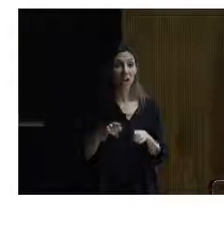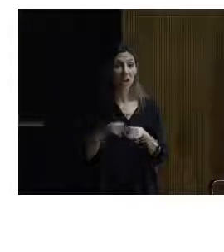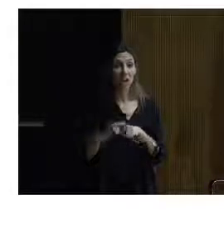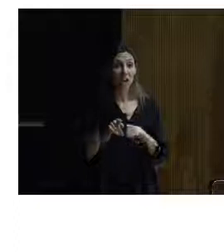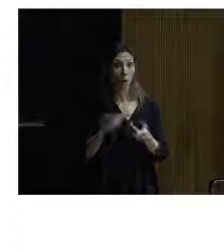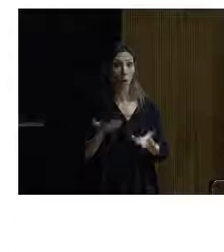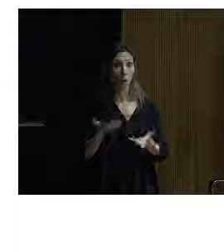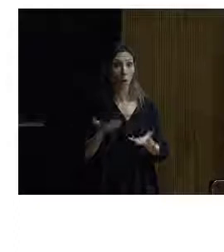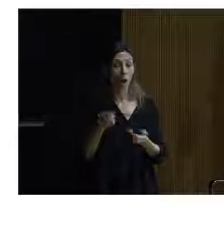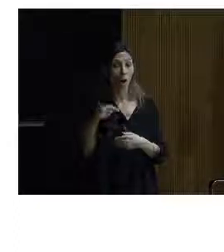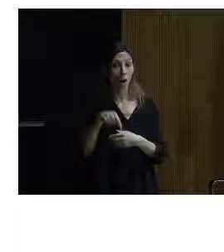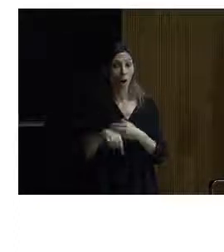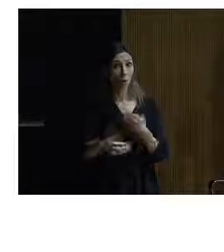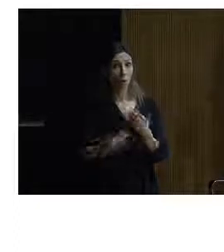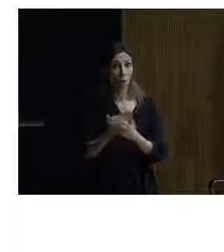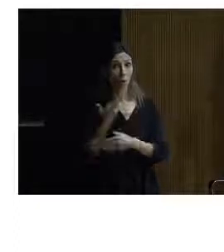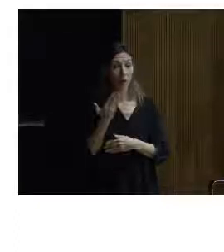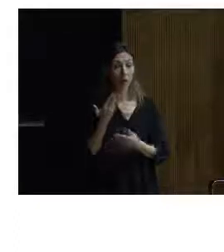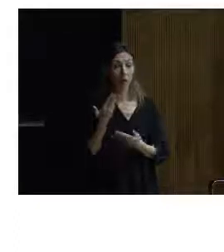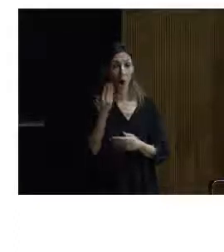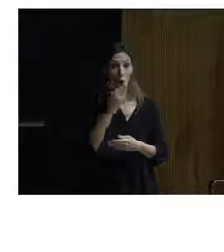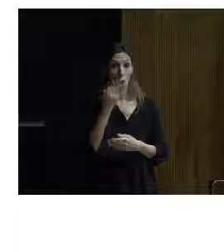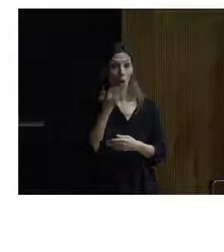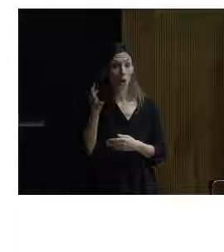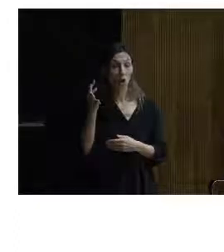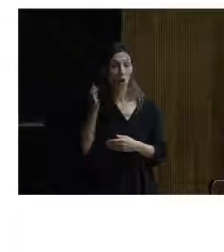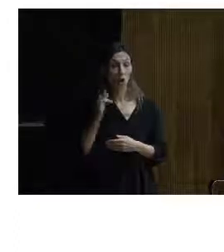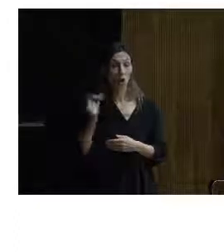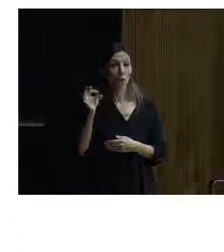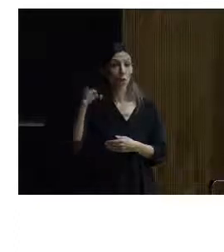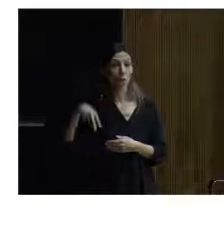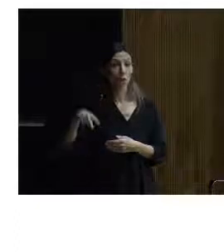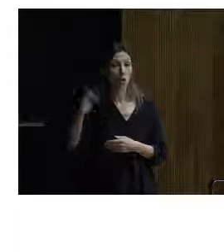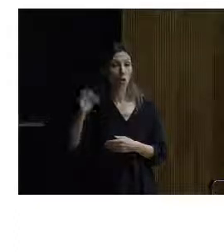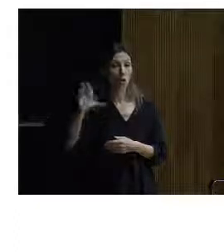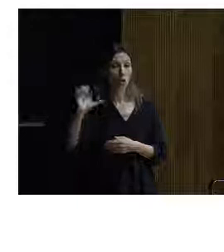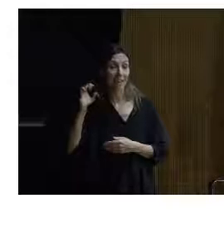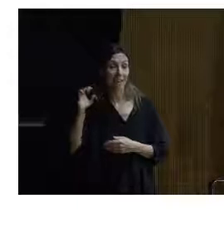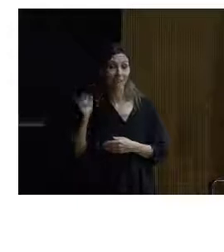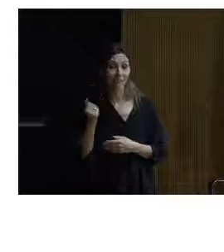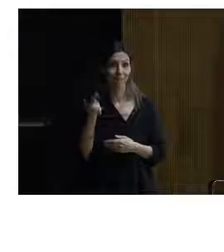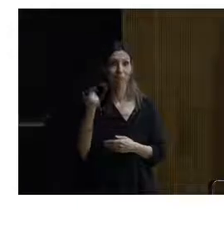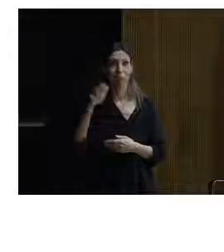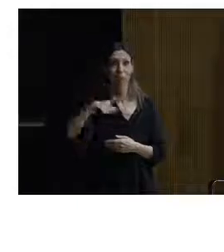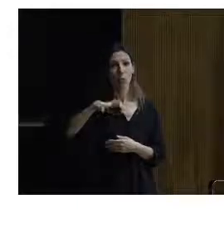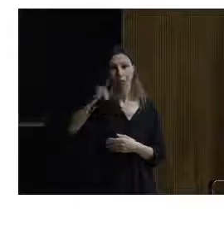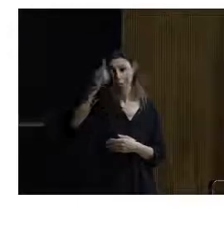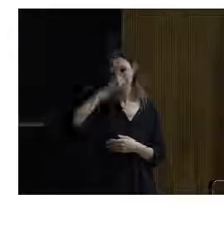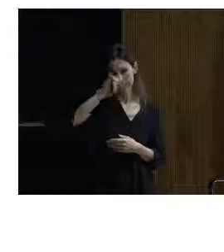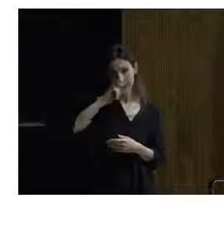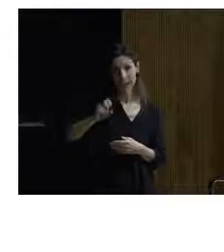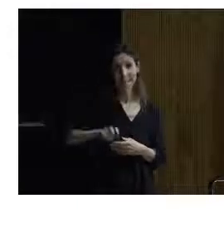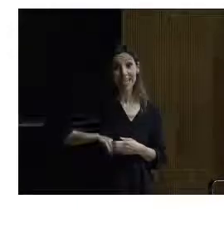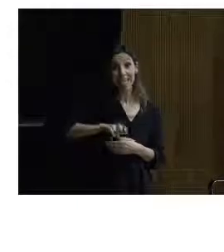el Colegio Fonseca de Salamanca. Sí, había escalones. Y estos escalones, tanto en la